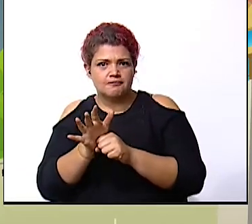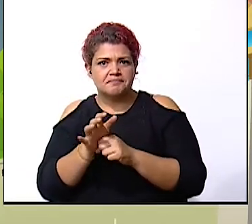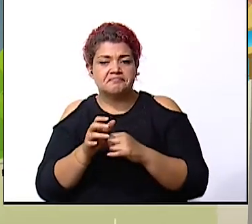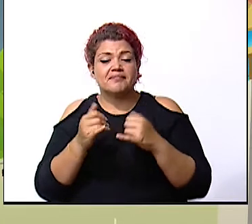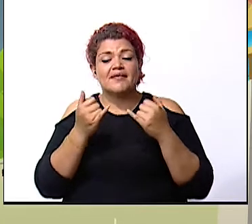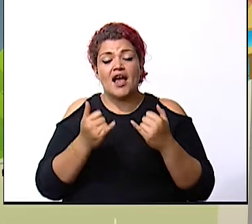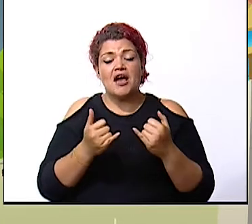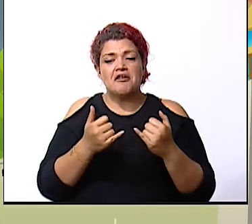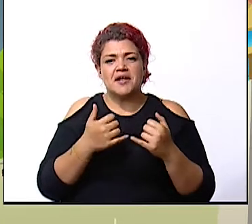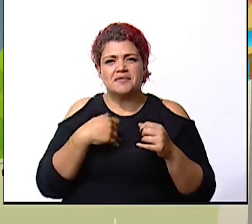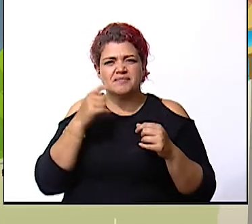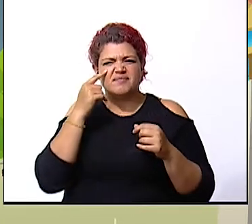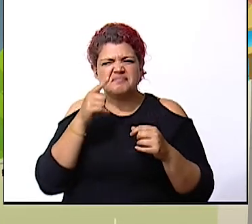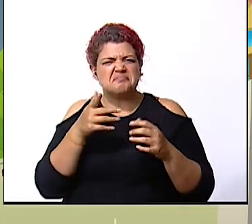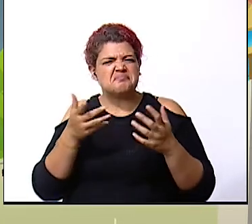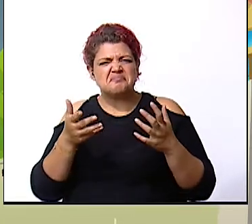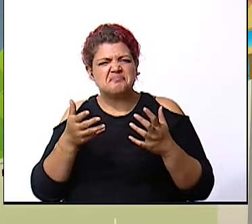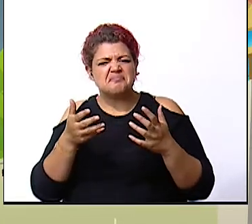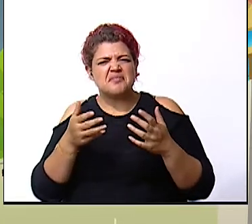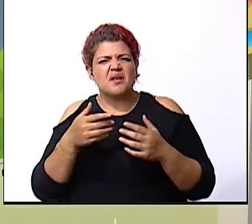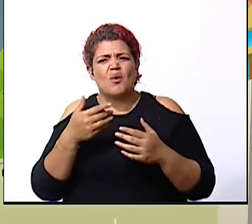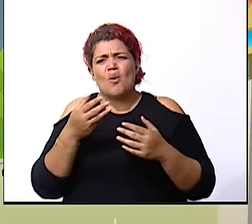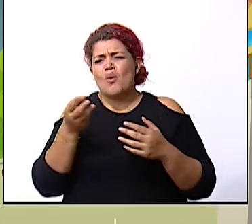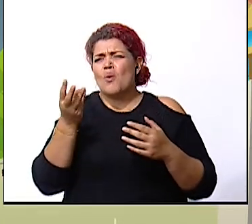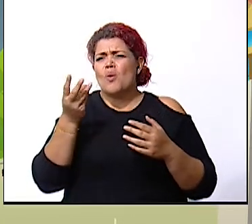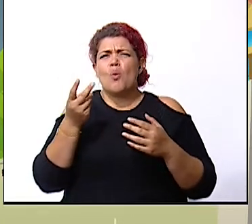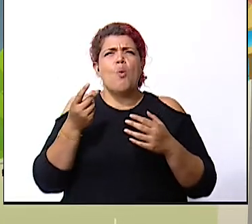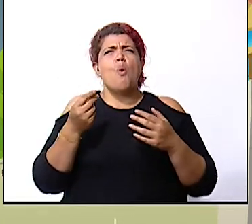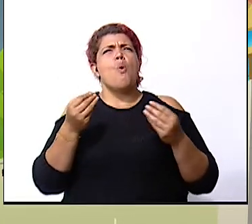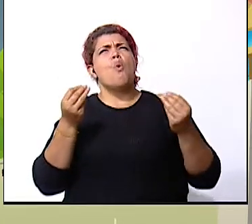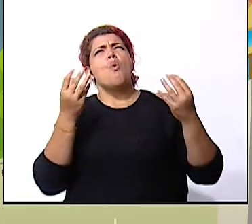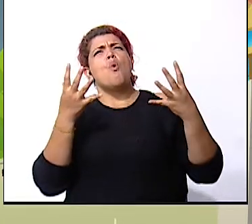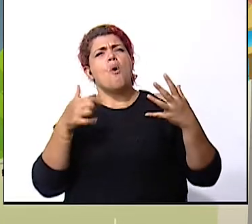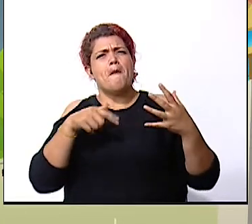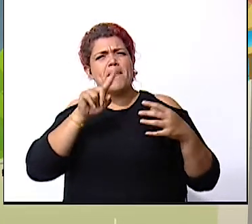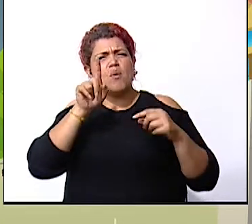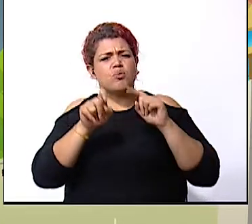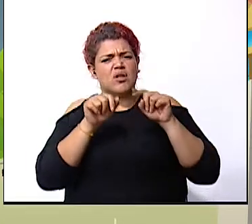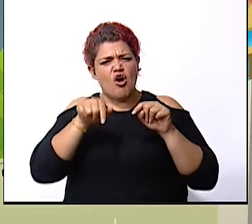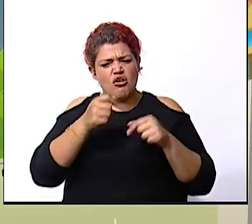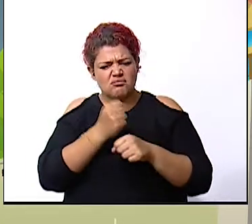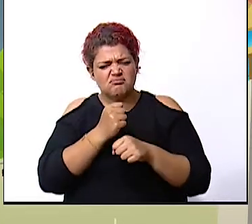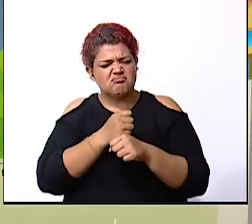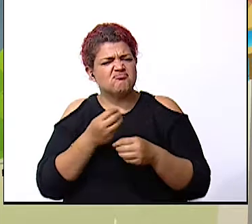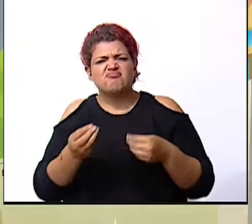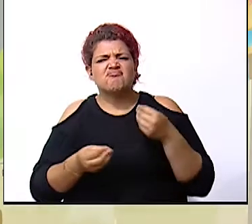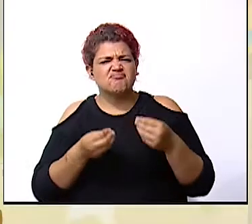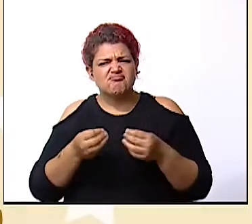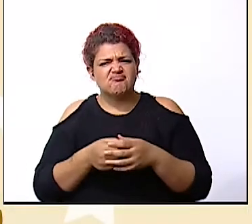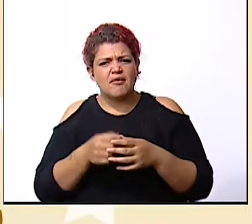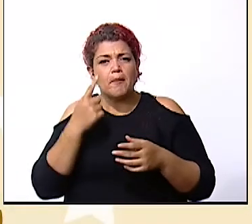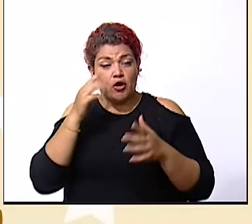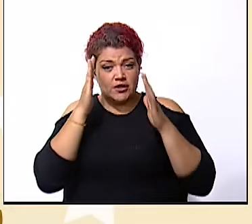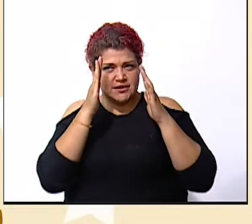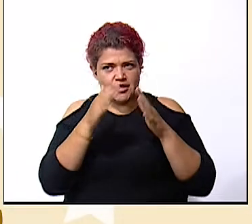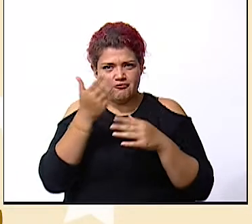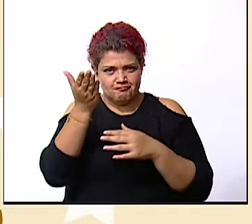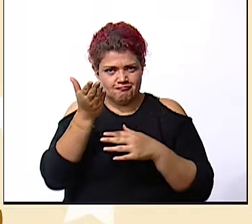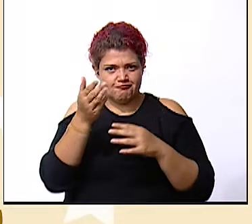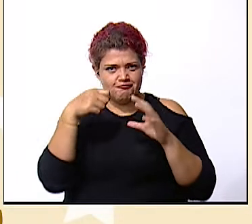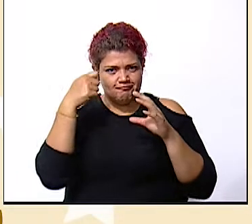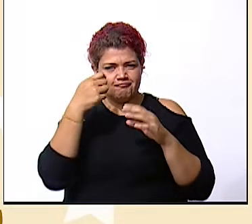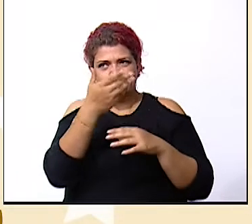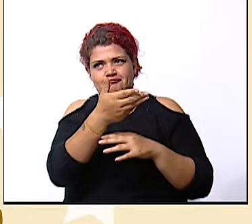les parece si vamos a ver cuál es una de las tantas preguntas que vamos a trabajar el día de hoy pongamos mucha atención ya lo vamos a ver en pantalla